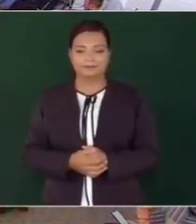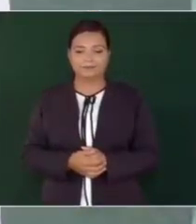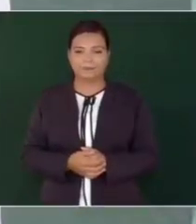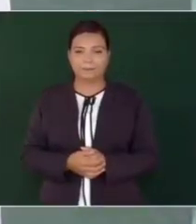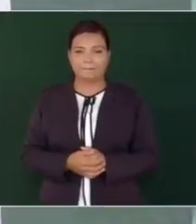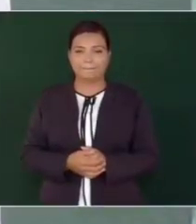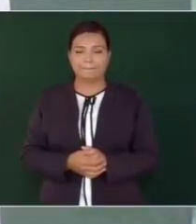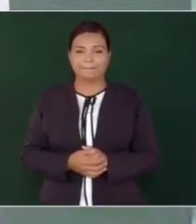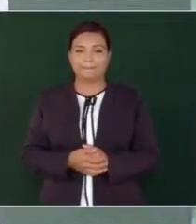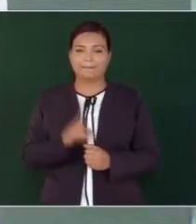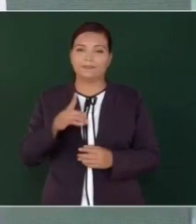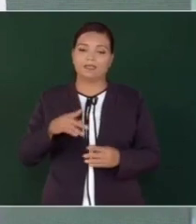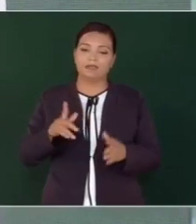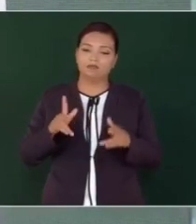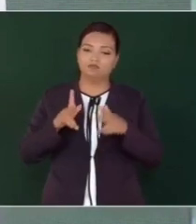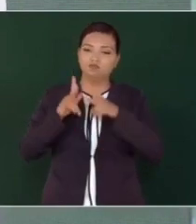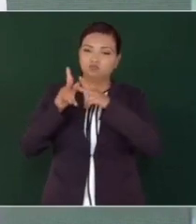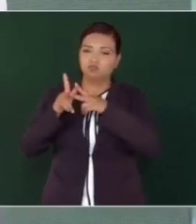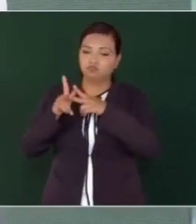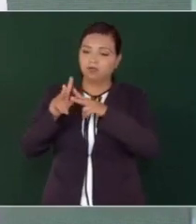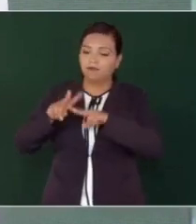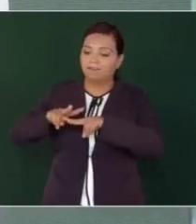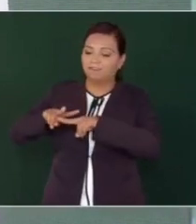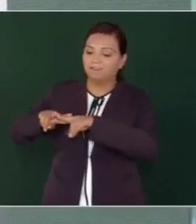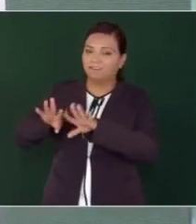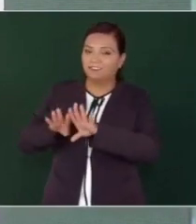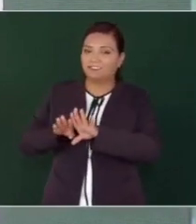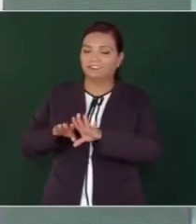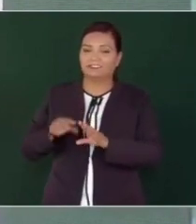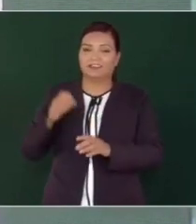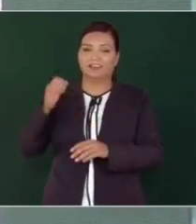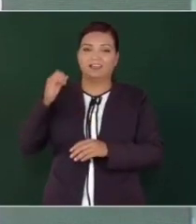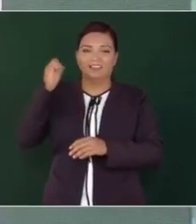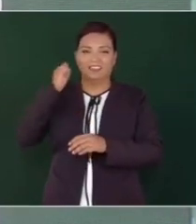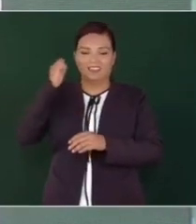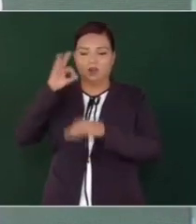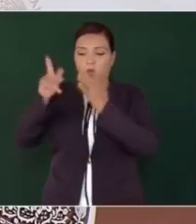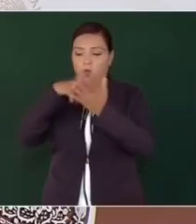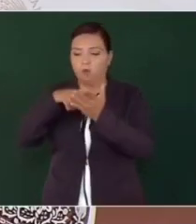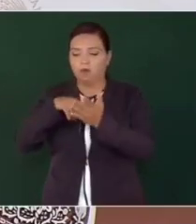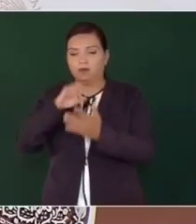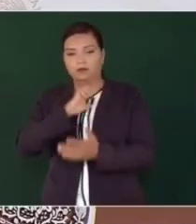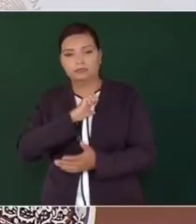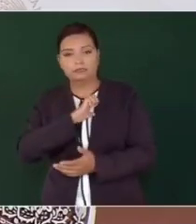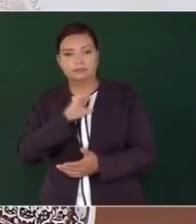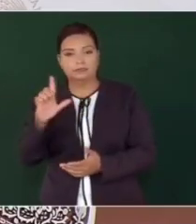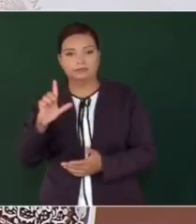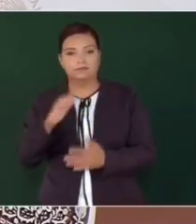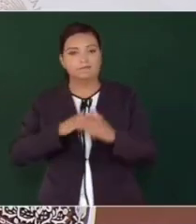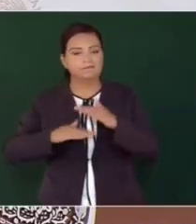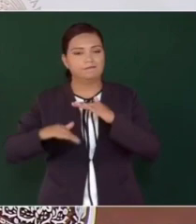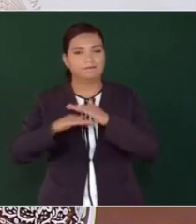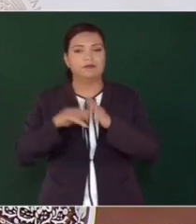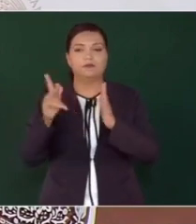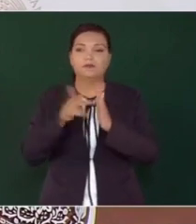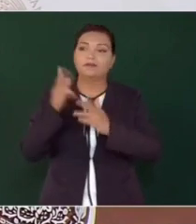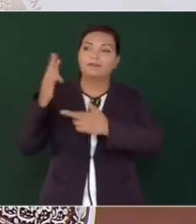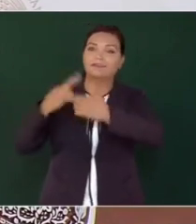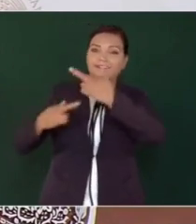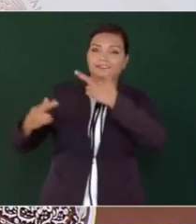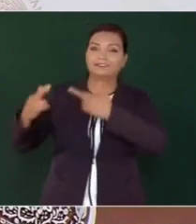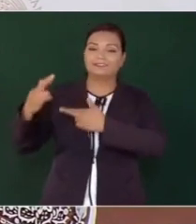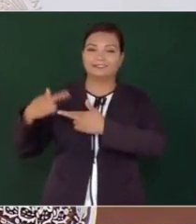de una vía del ferrocarril en una región estratégica. Regresa